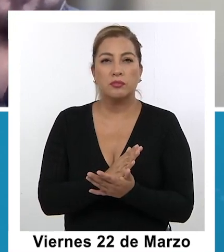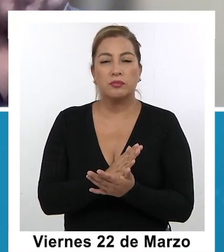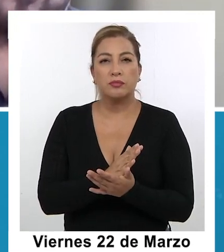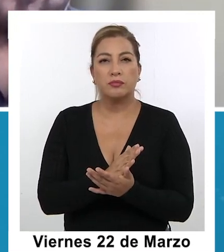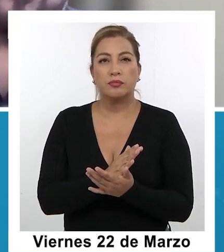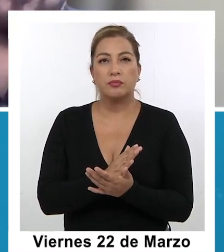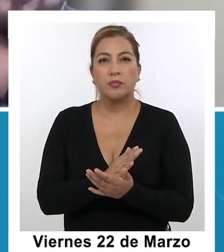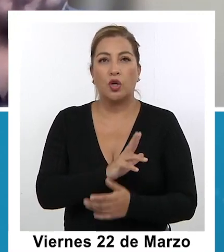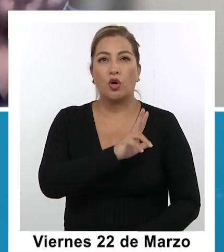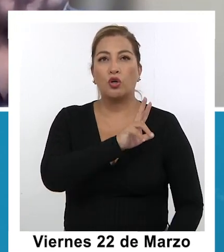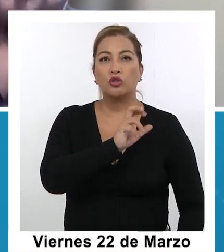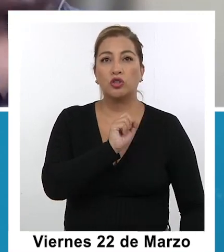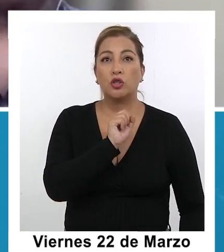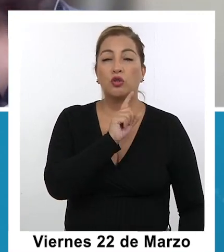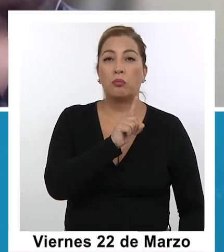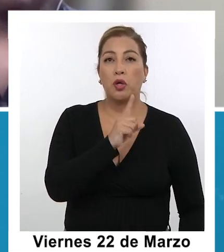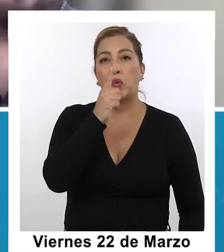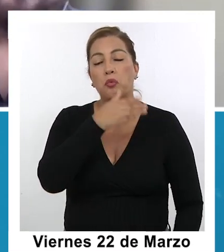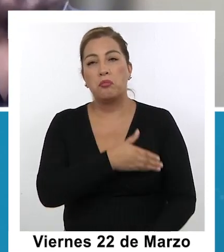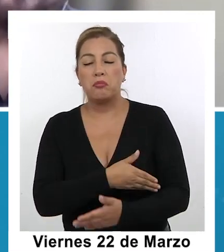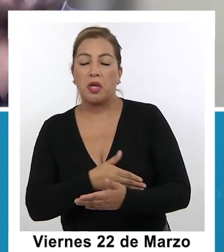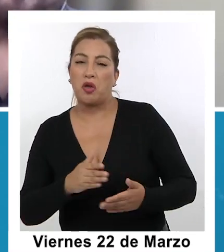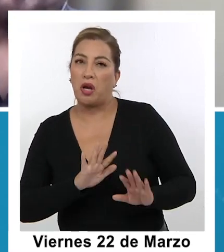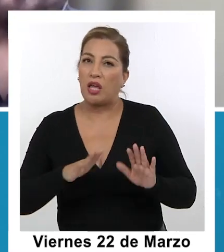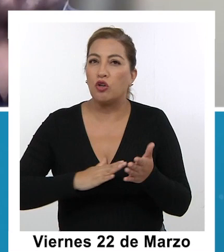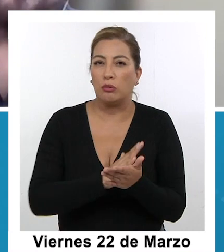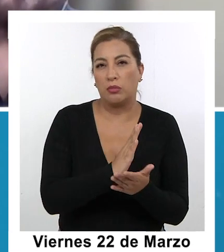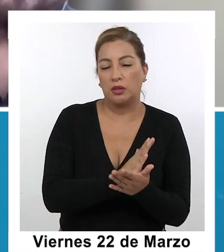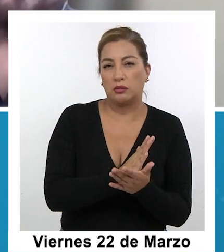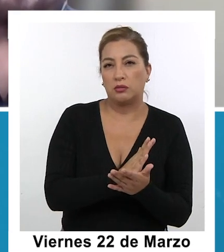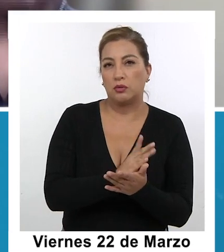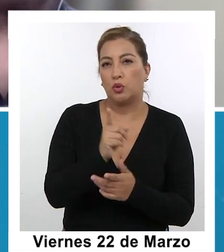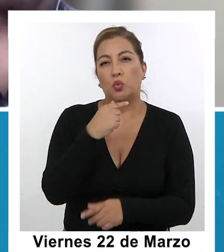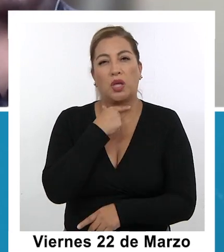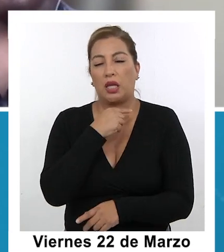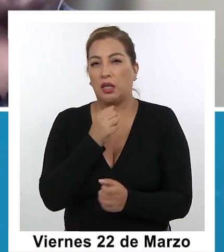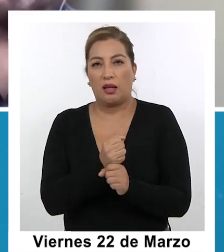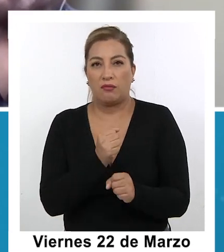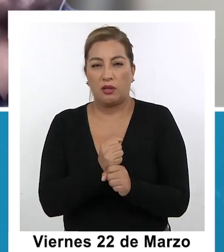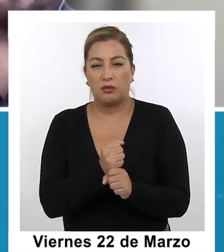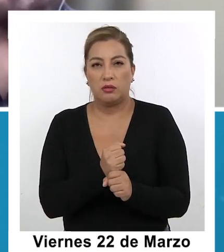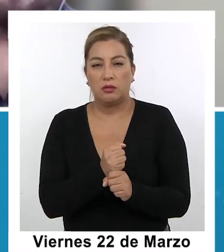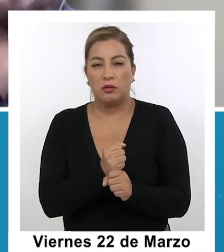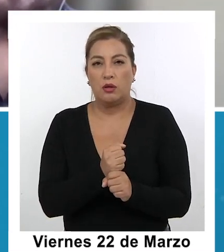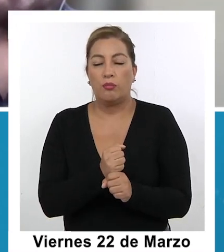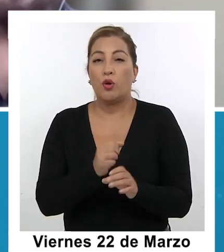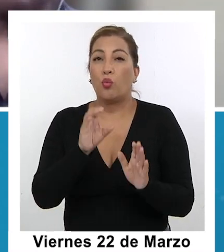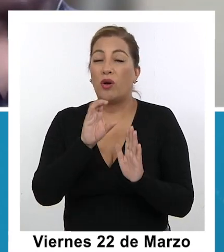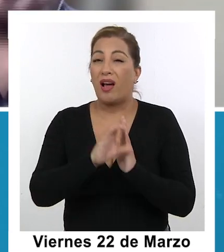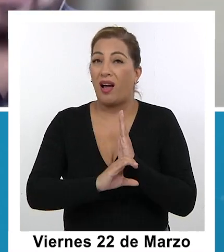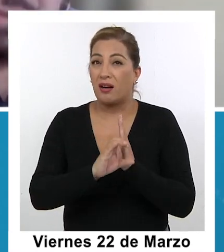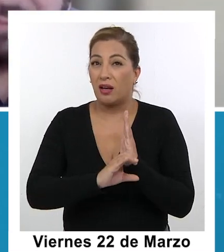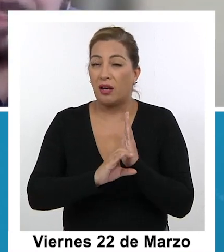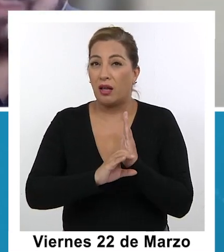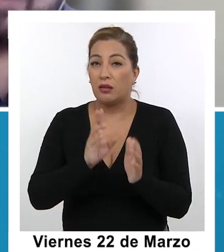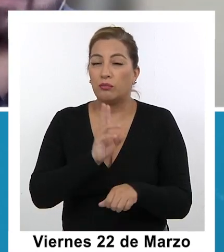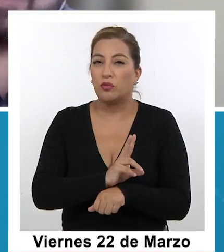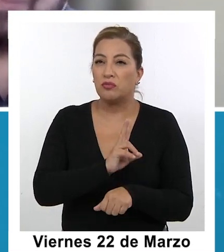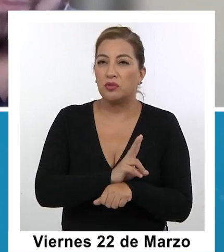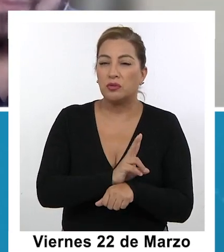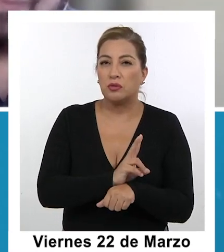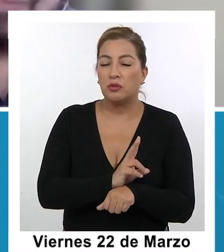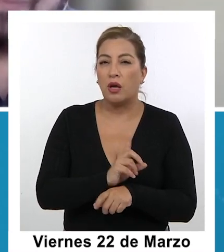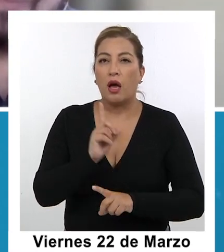ochocientos mil pesos, un millón de pesos, depende donde tú quieras ir trabajando, pero tenemos una carrera docente, ¿Ya? Ya. Que